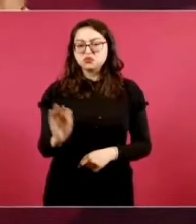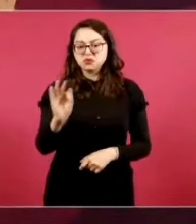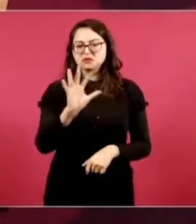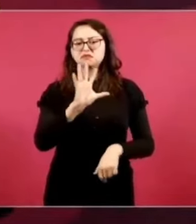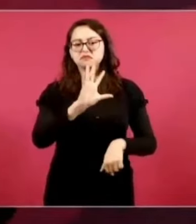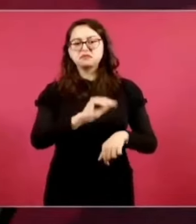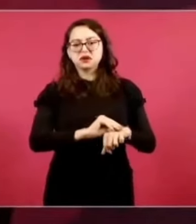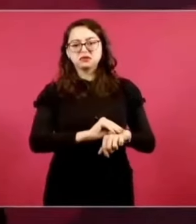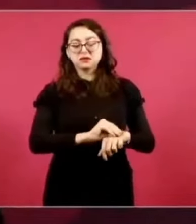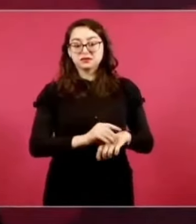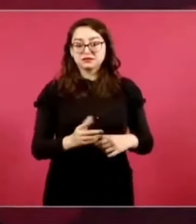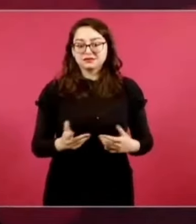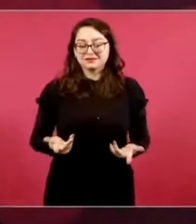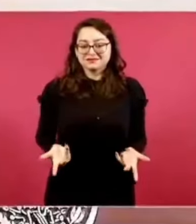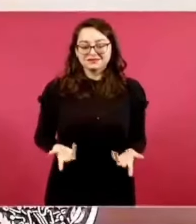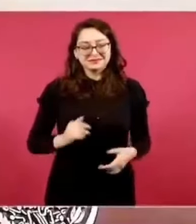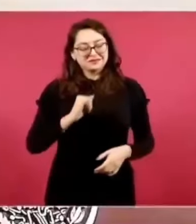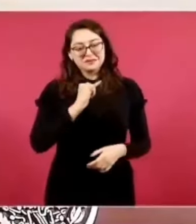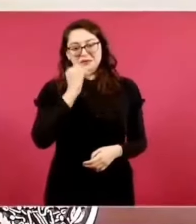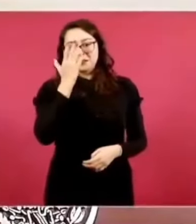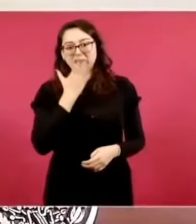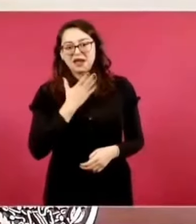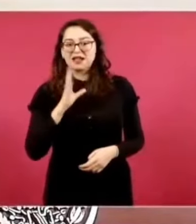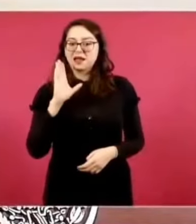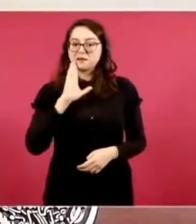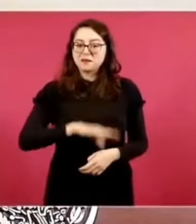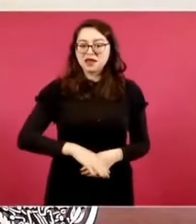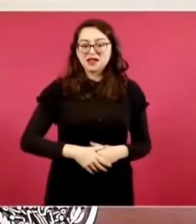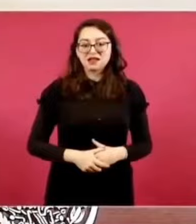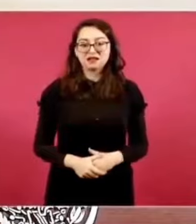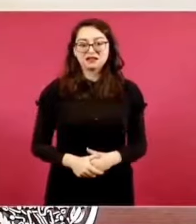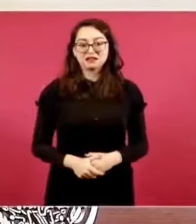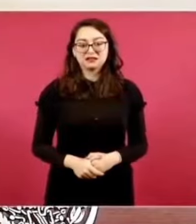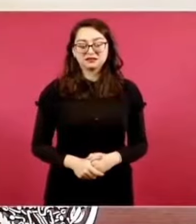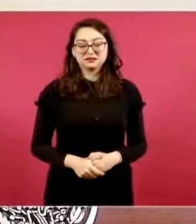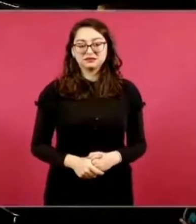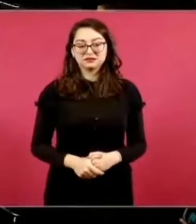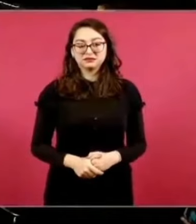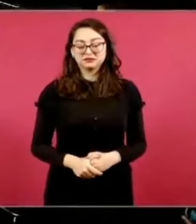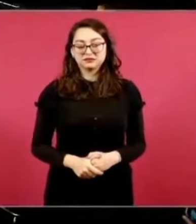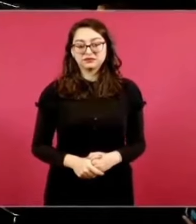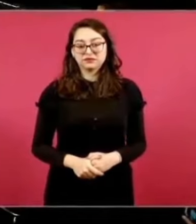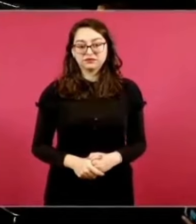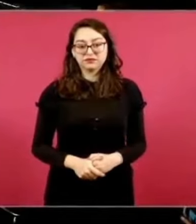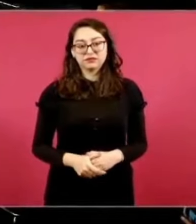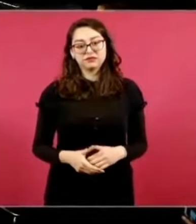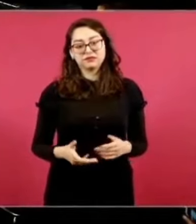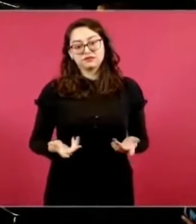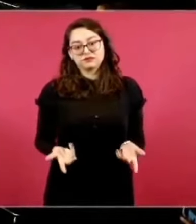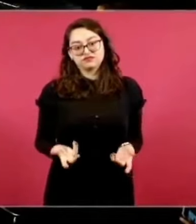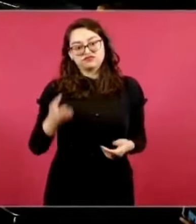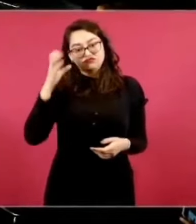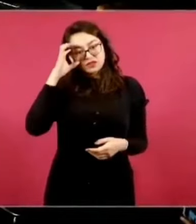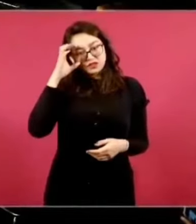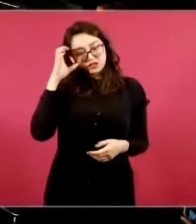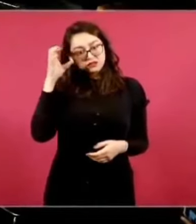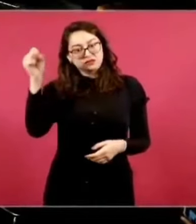fíjense el ejemplo, en una concepción